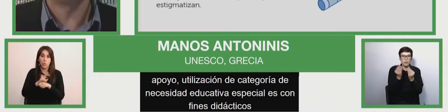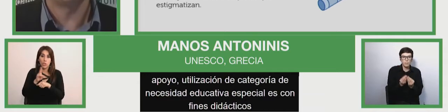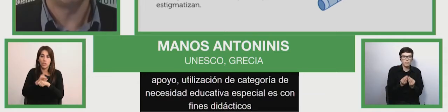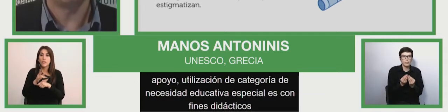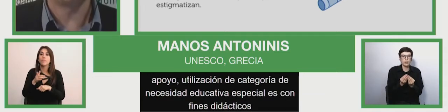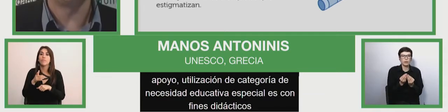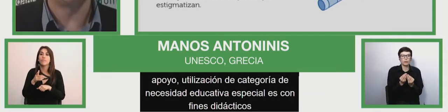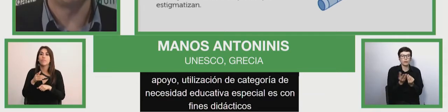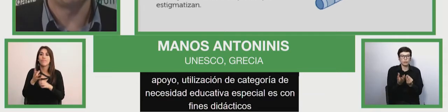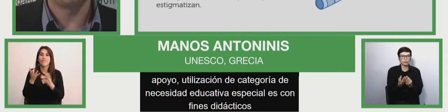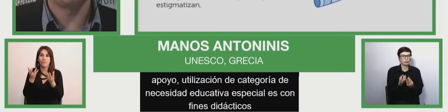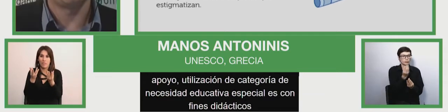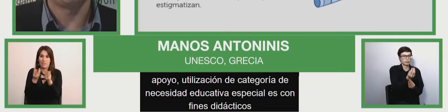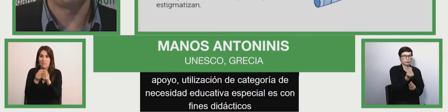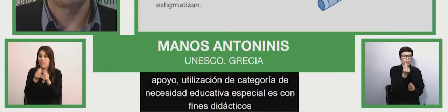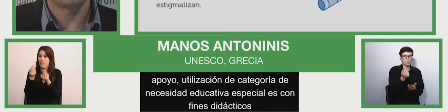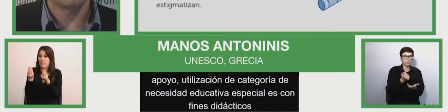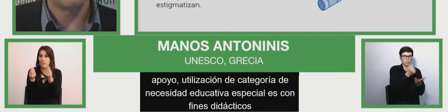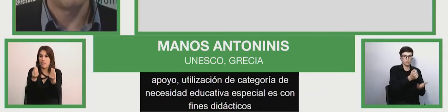asignación de recursos.